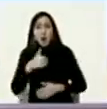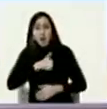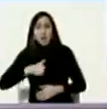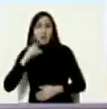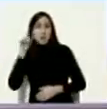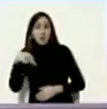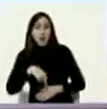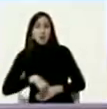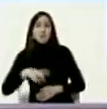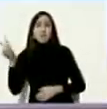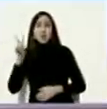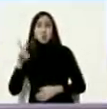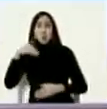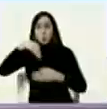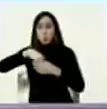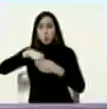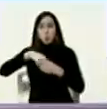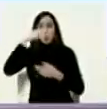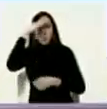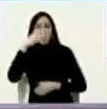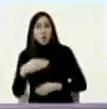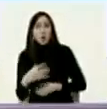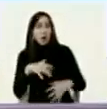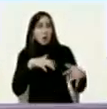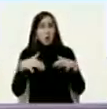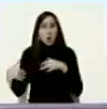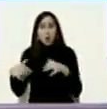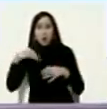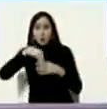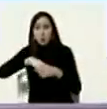una intervención militar para traernos una guerra civil